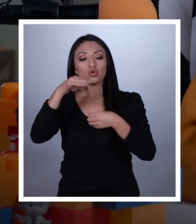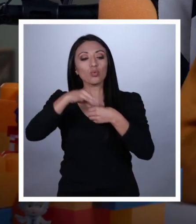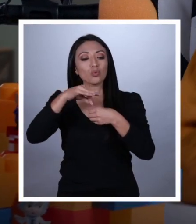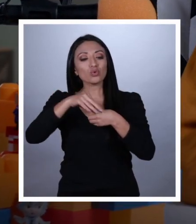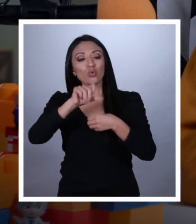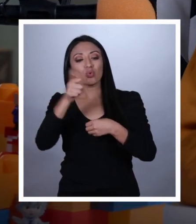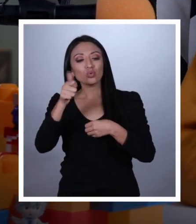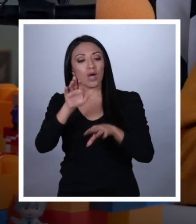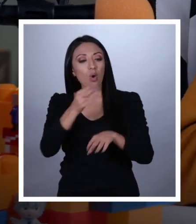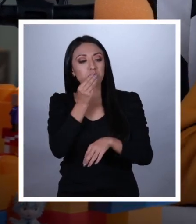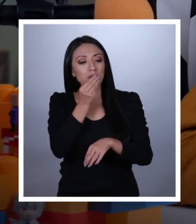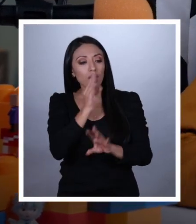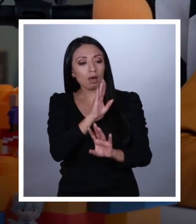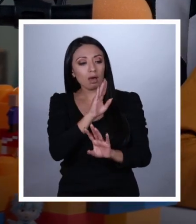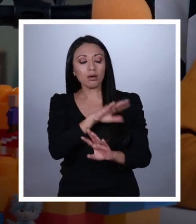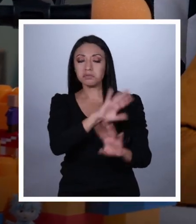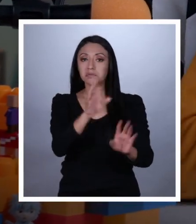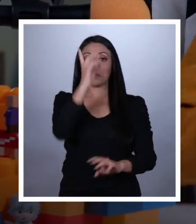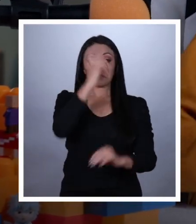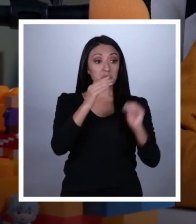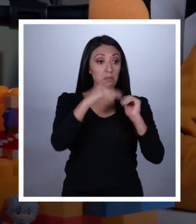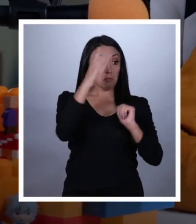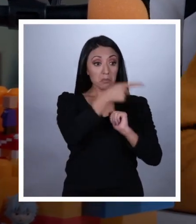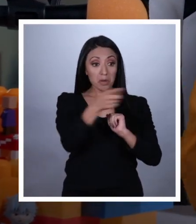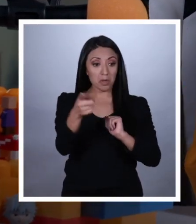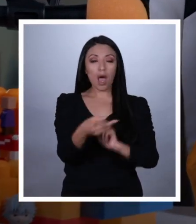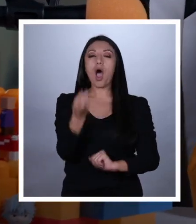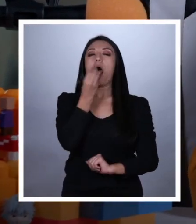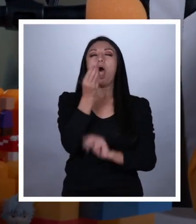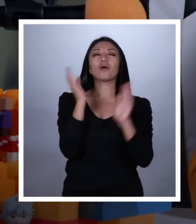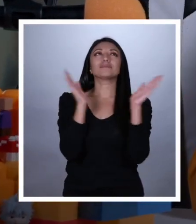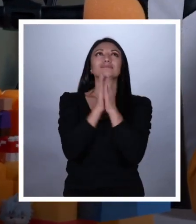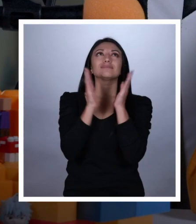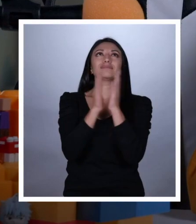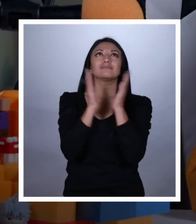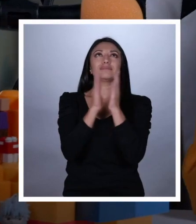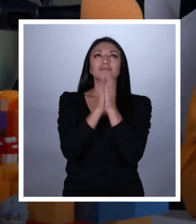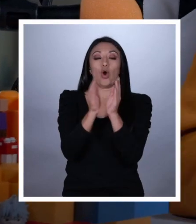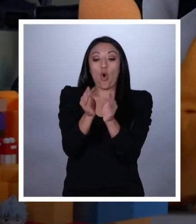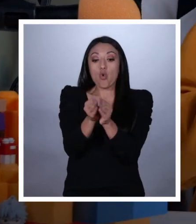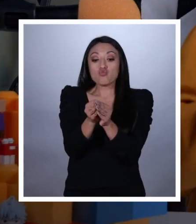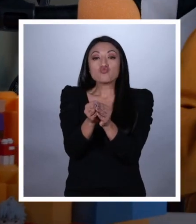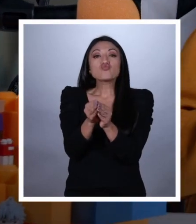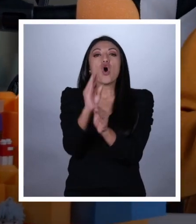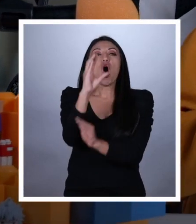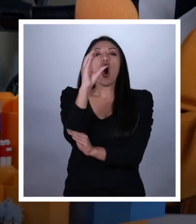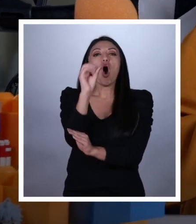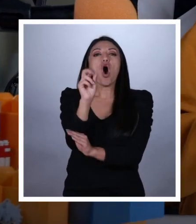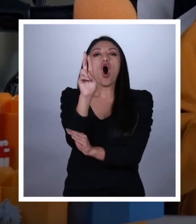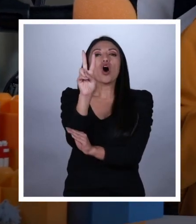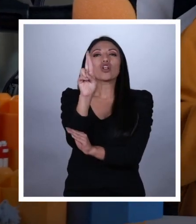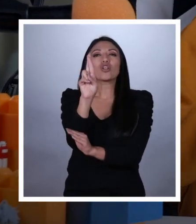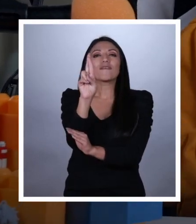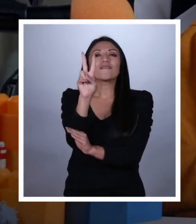votos para los corbiches. Así que por decisión de la mayoría, ¡vamos a comer corbiches! ¡Sí!